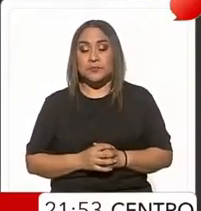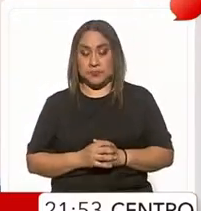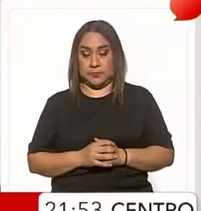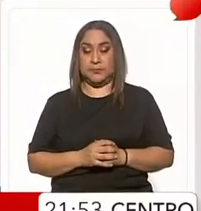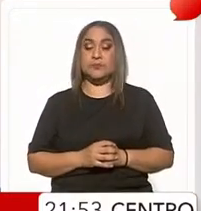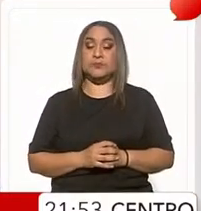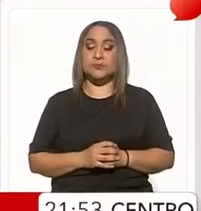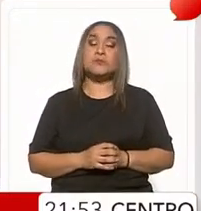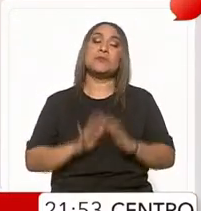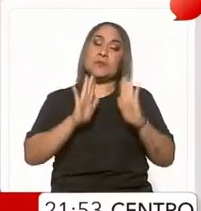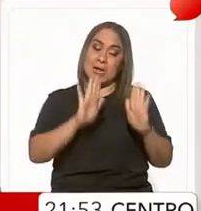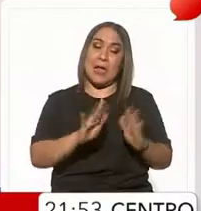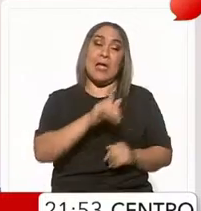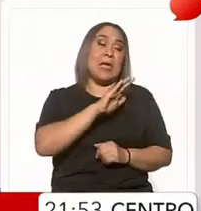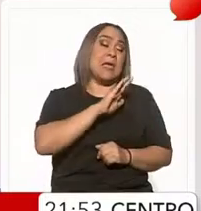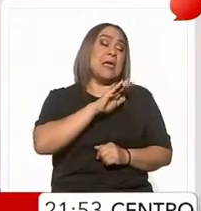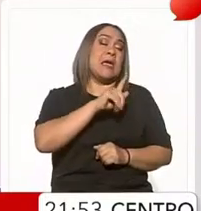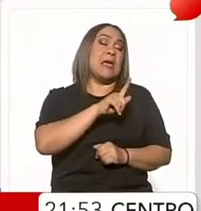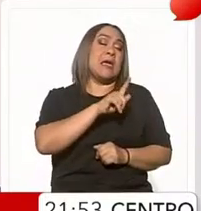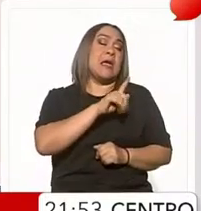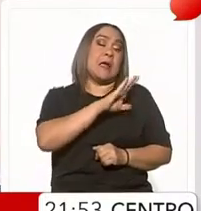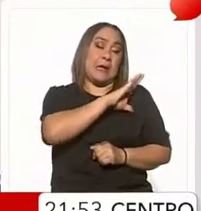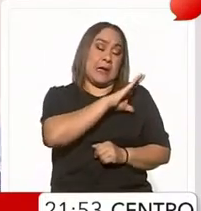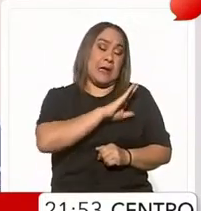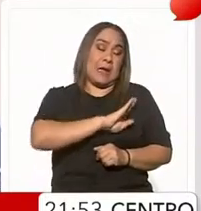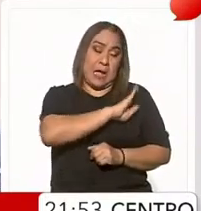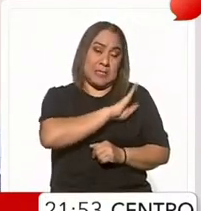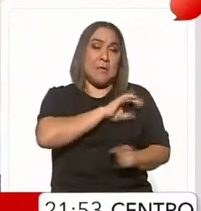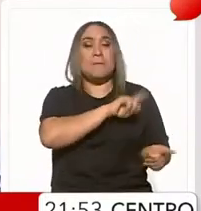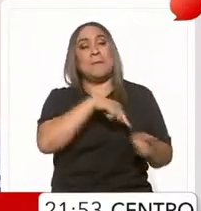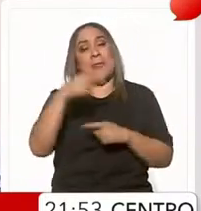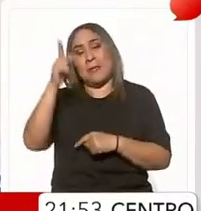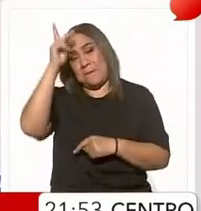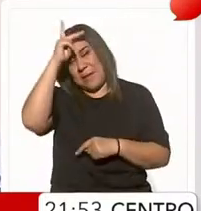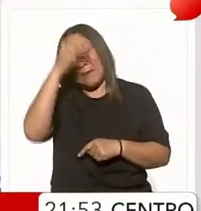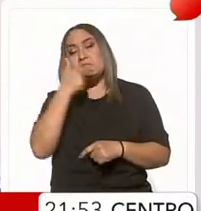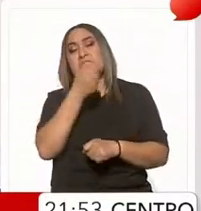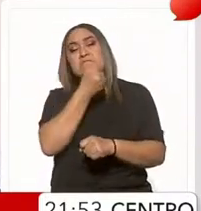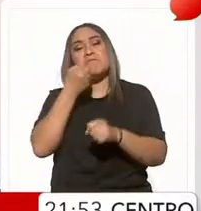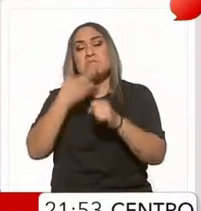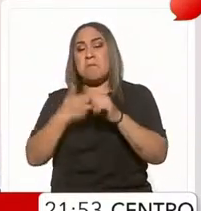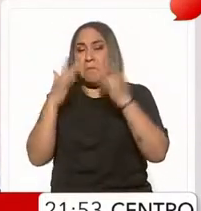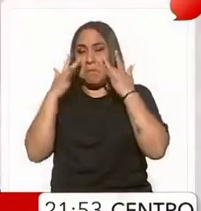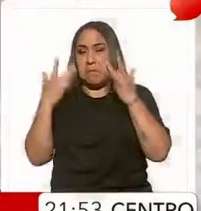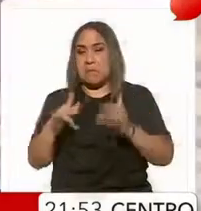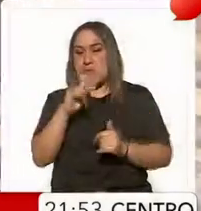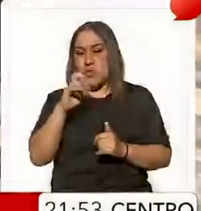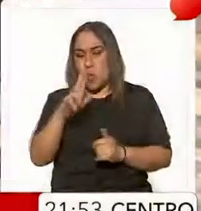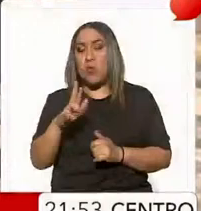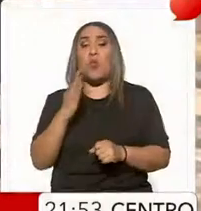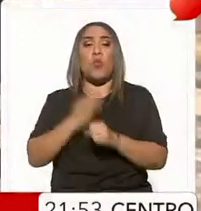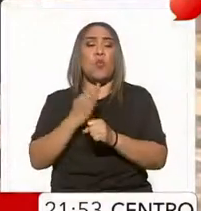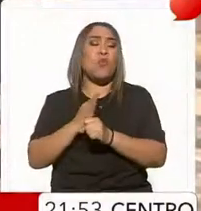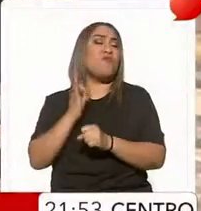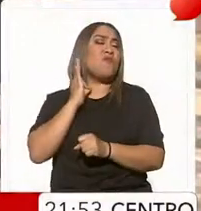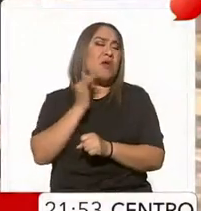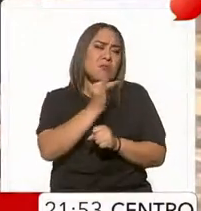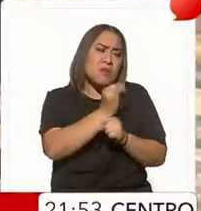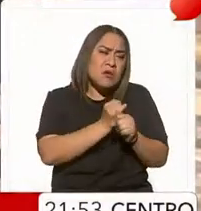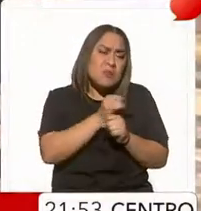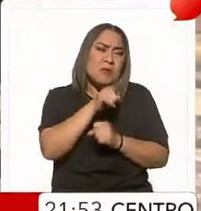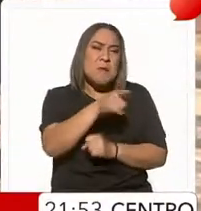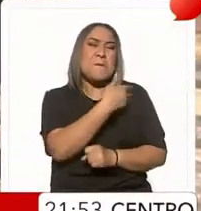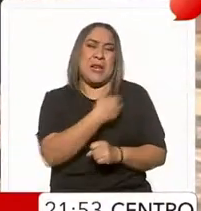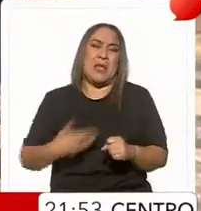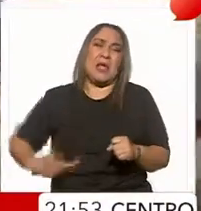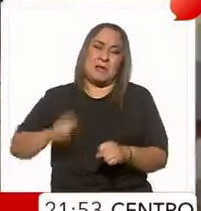y de Gaza nos vamos a Perú donde renunció el ministro del interior Víctor Torres mientras la fiscalía investiga a la presidenta sustituta